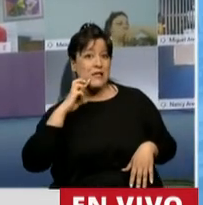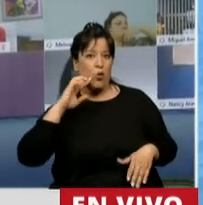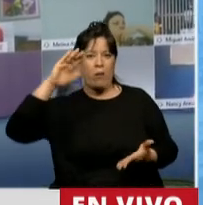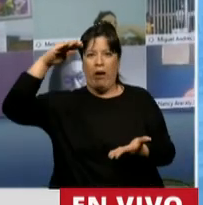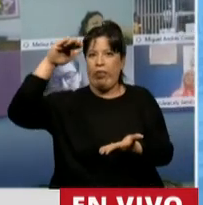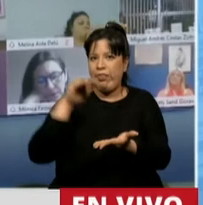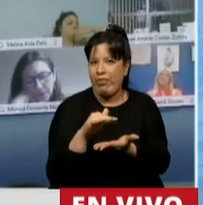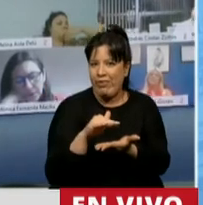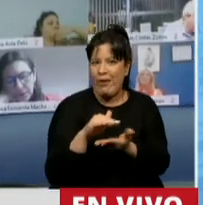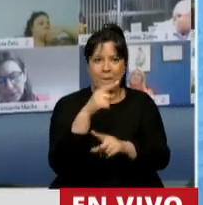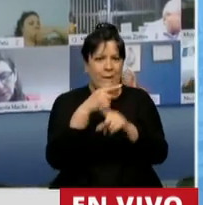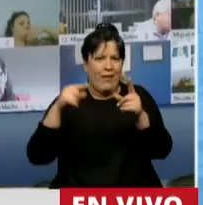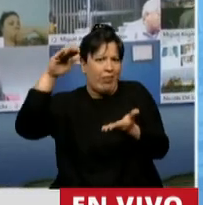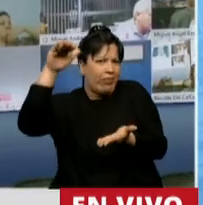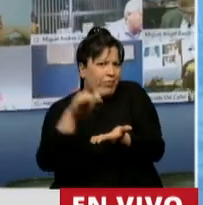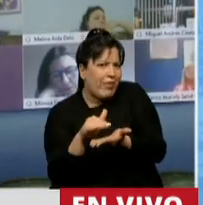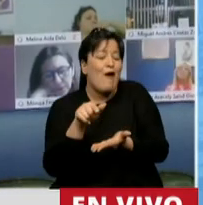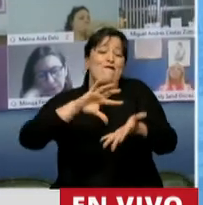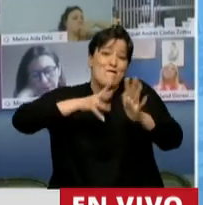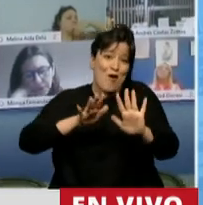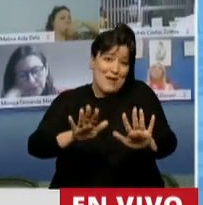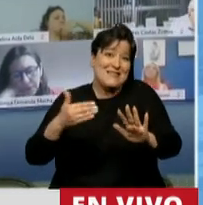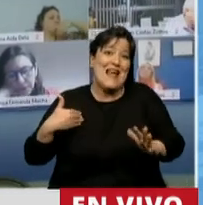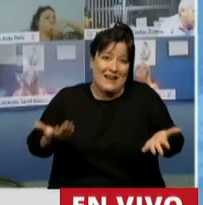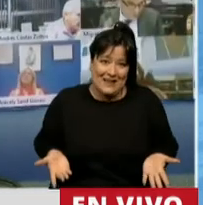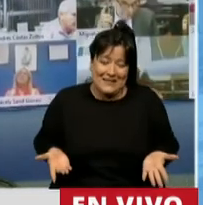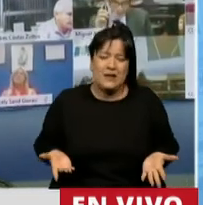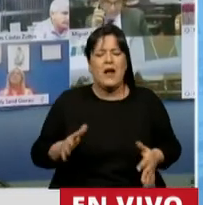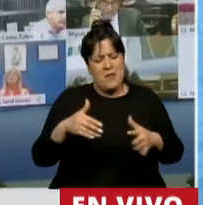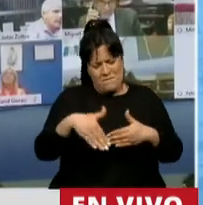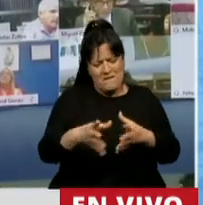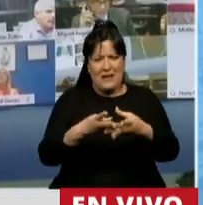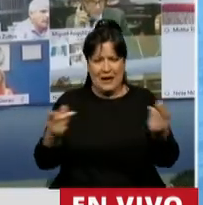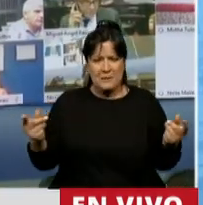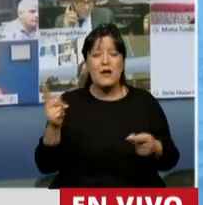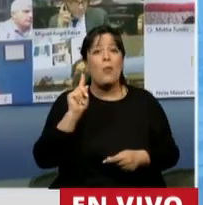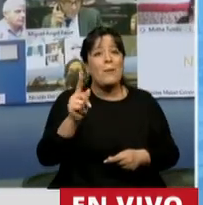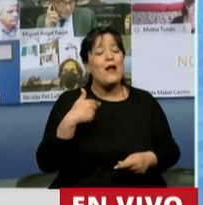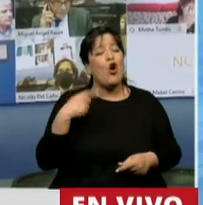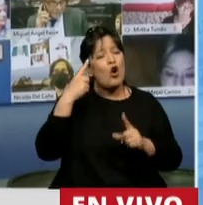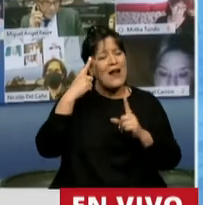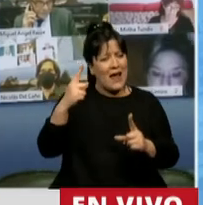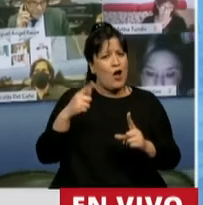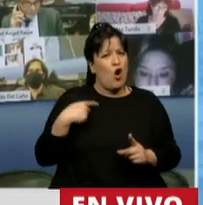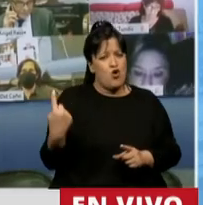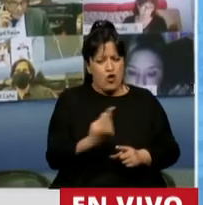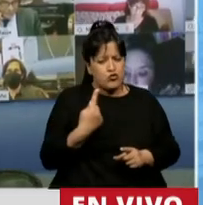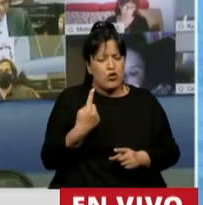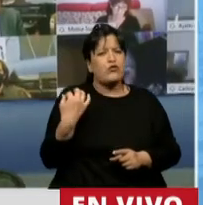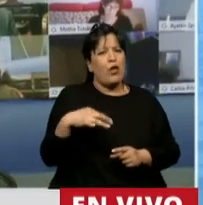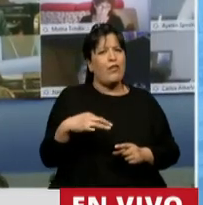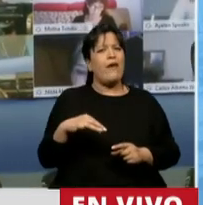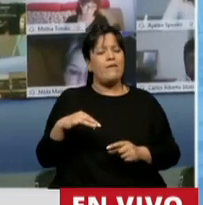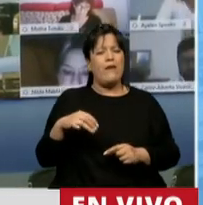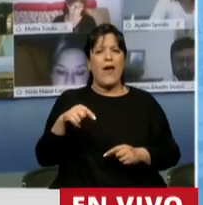dólares. Eso tiene que ver con un perfil de la Argentina. Y ya a esta altura, terminando, presidente, yo creo que nosotros deberíamos terminar